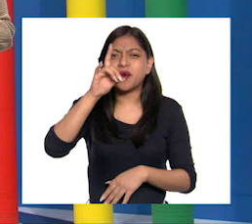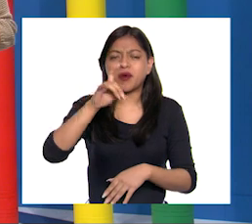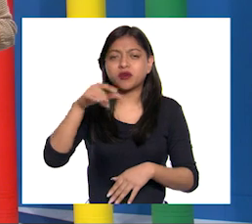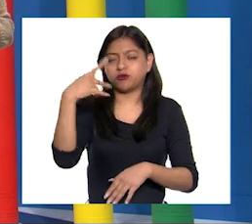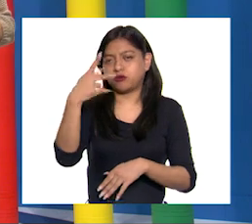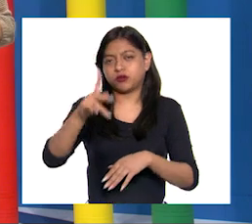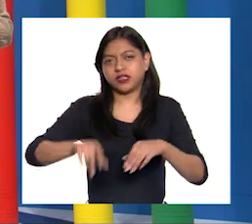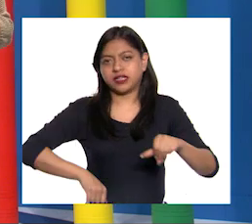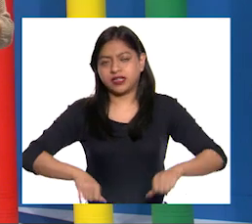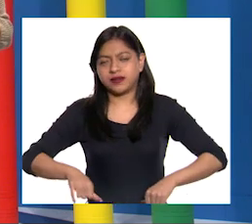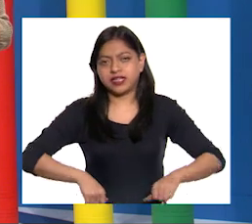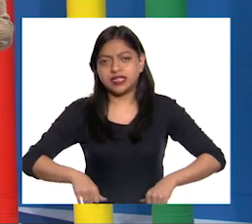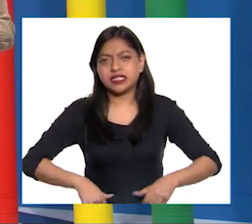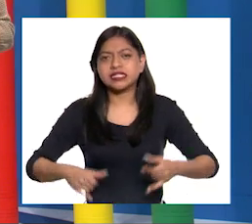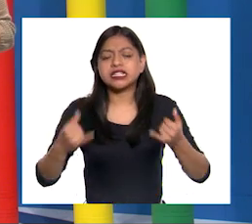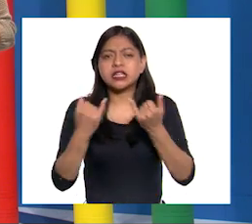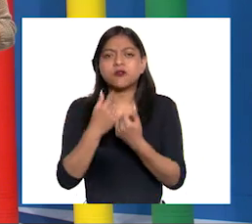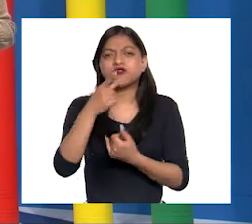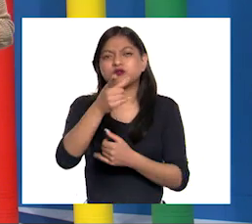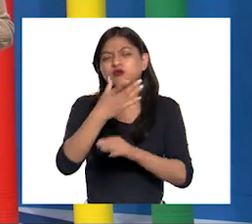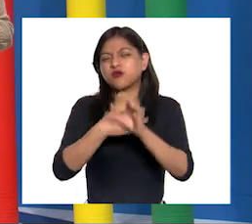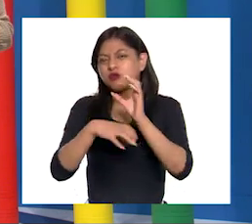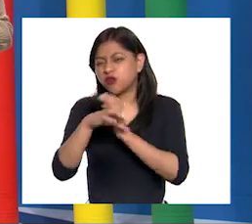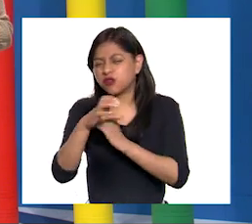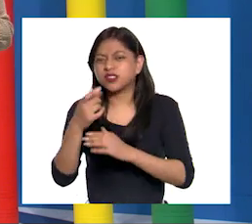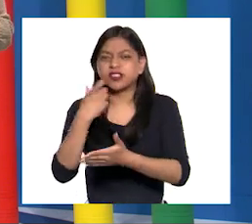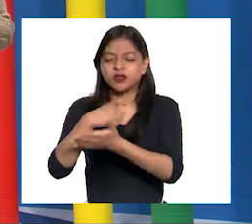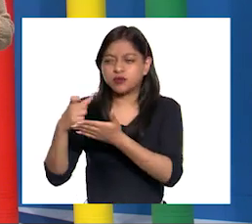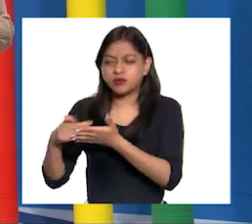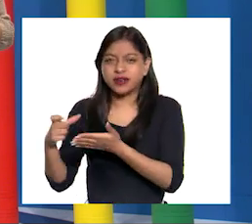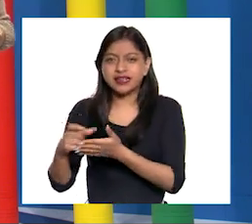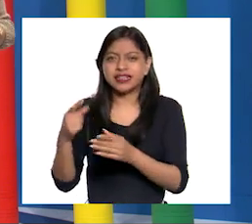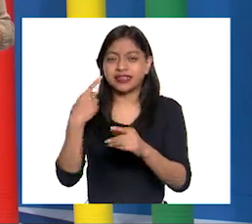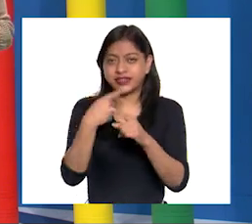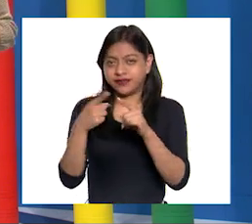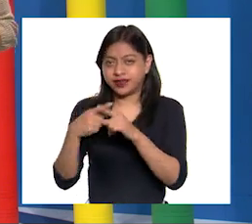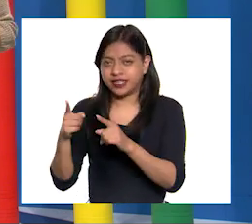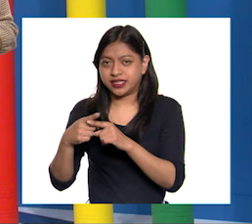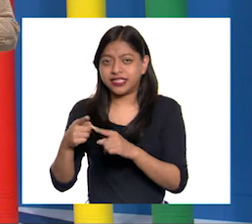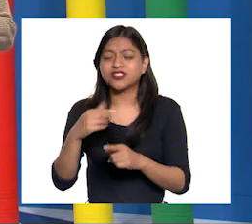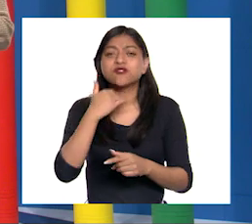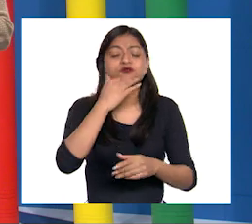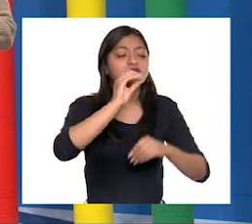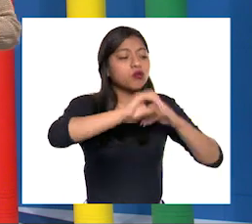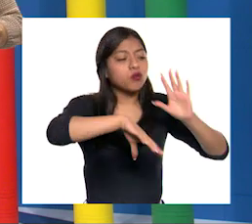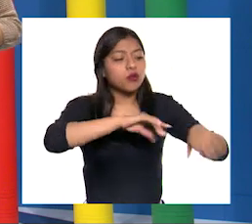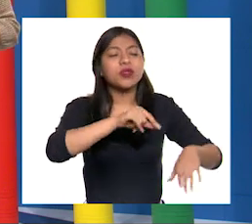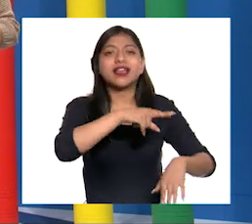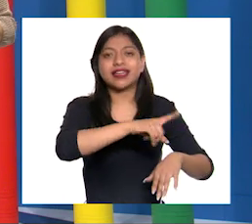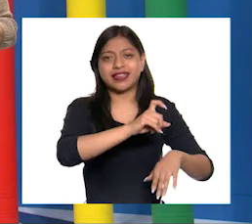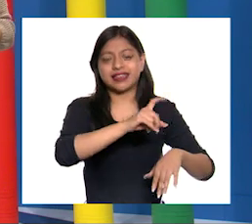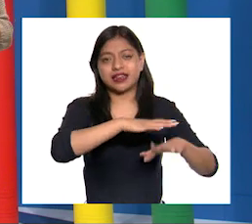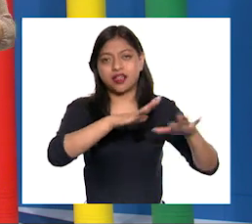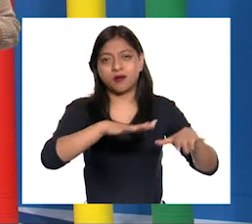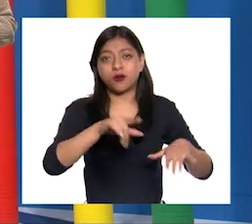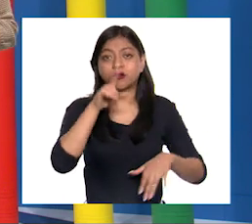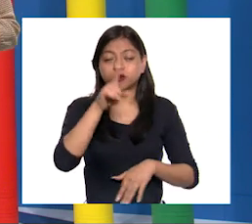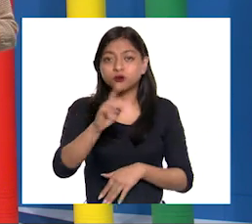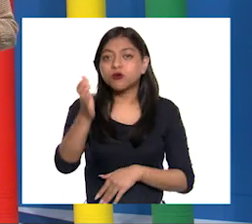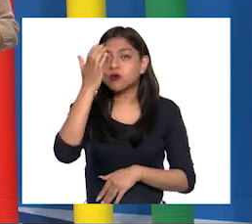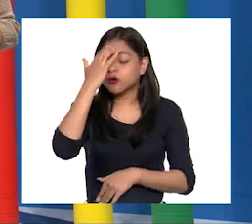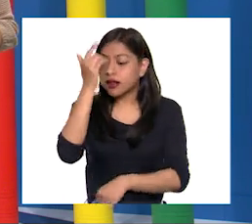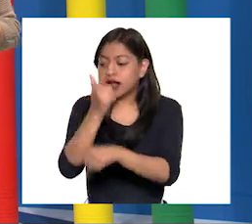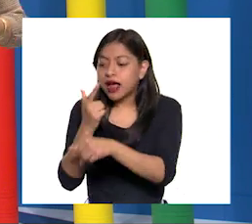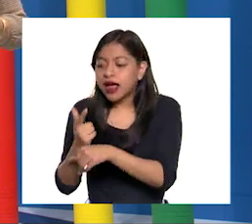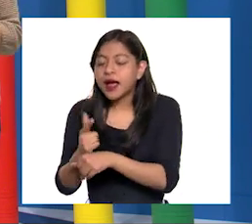actividades y formas de consumo Identificarlas es el primer paso para poder modificarlas Vamos a ver el